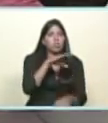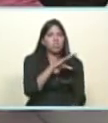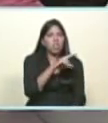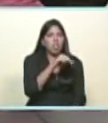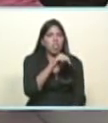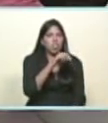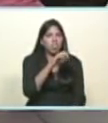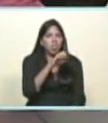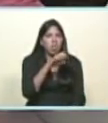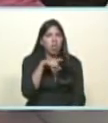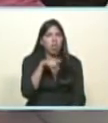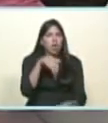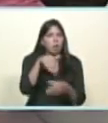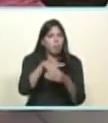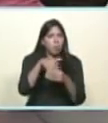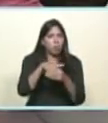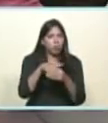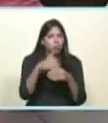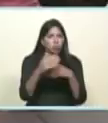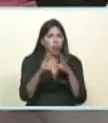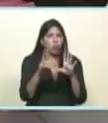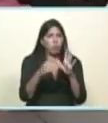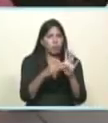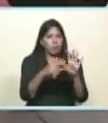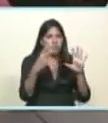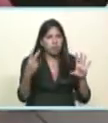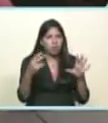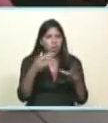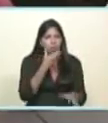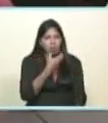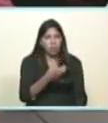municipales del año 2017 en diciembre